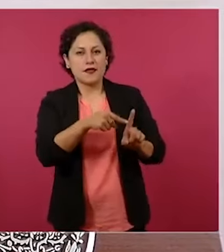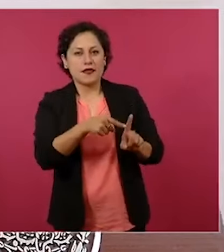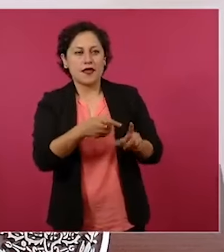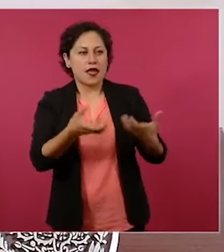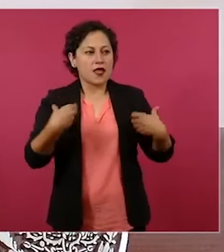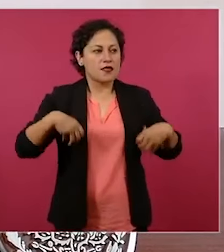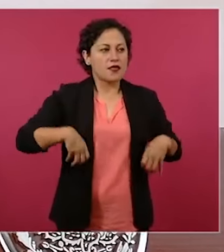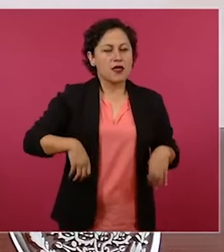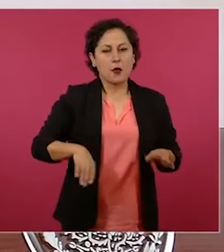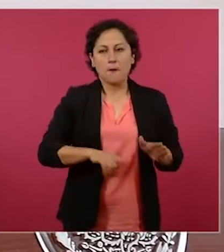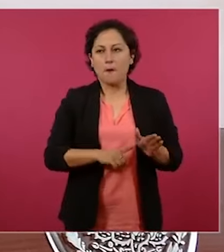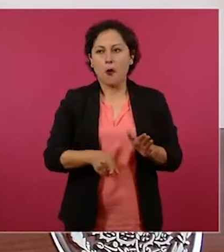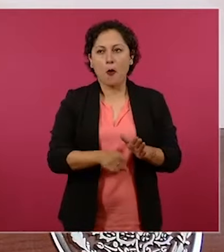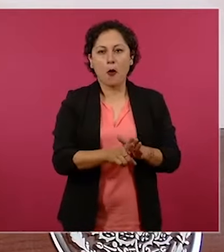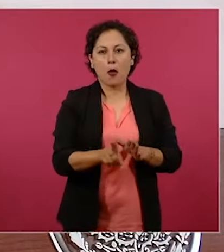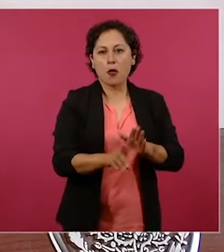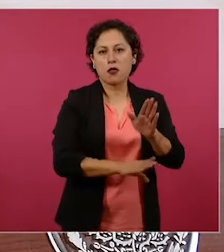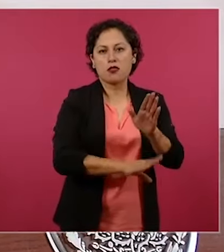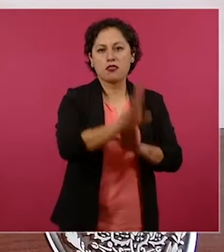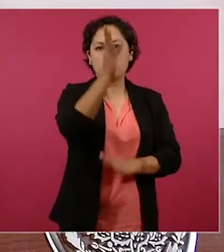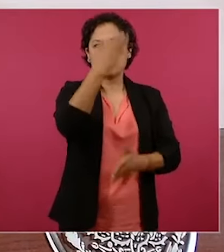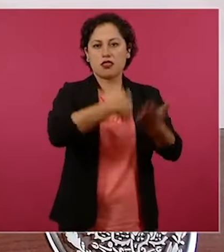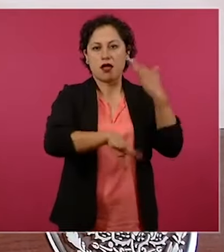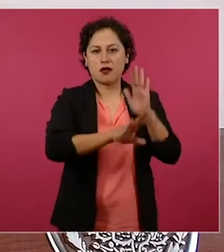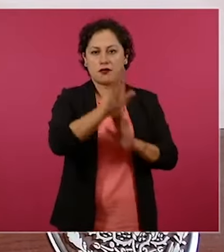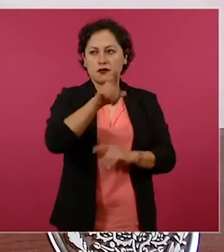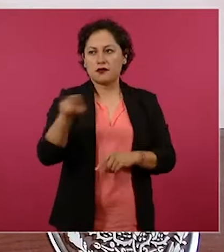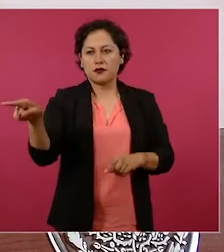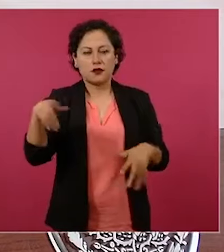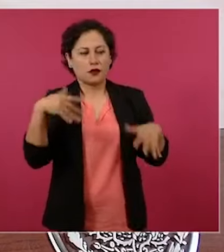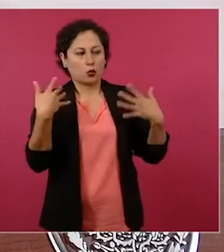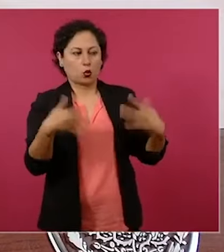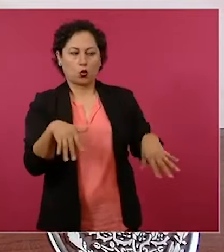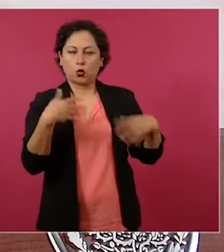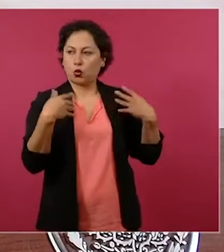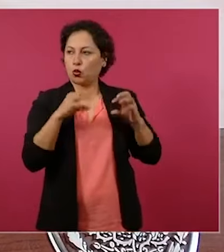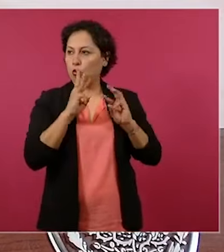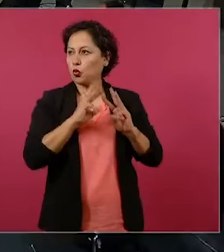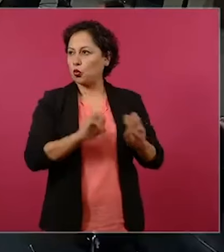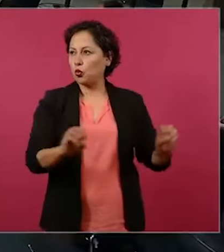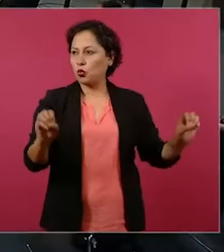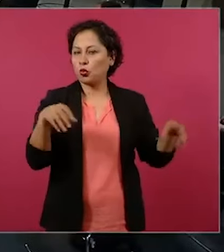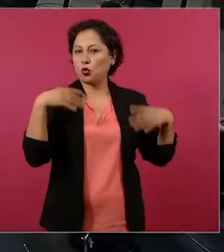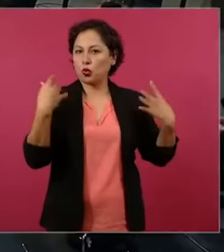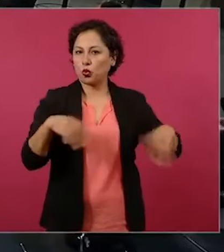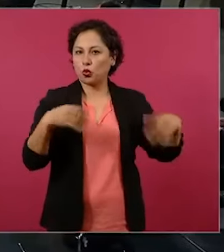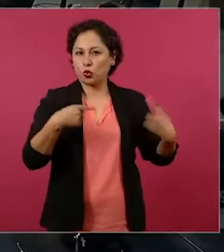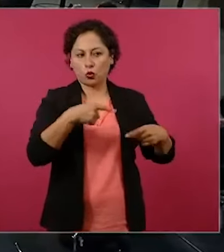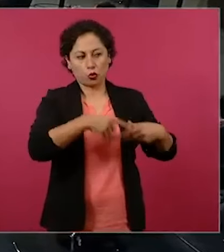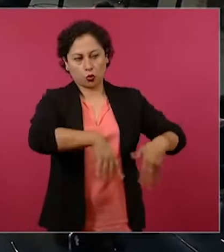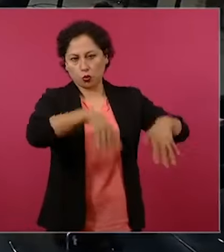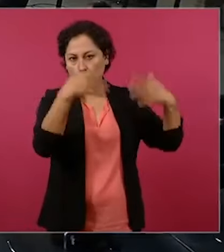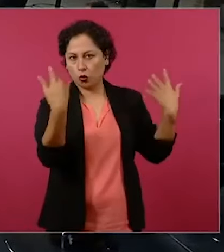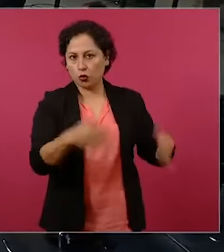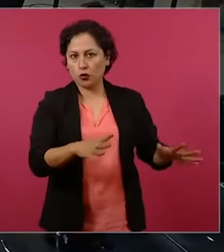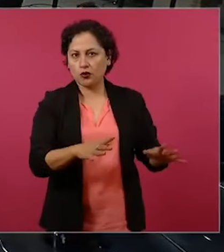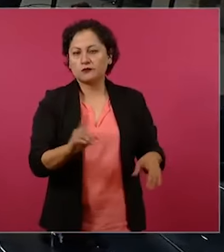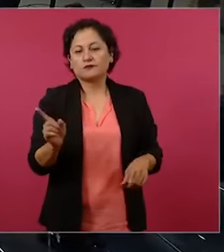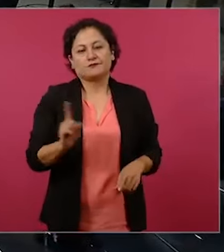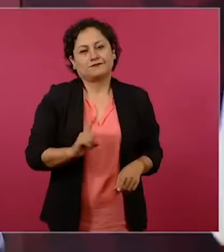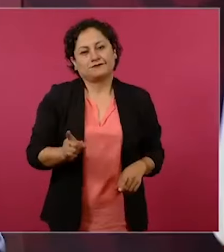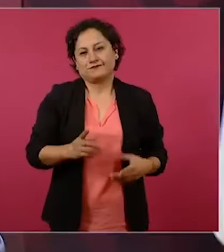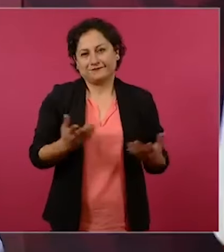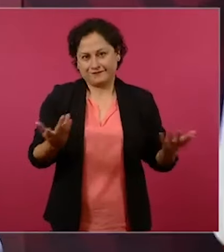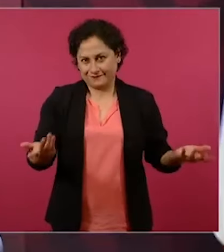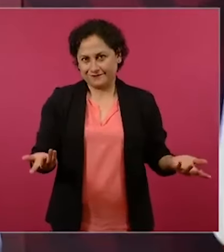progresado mediante la corrupción. O aquello